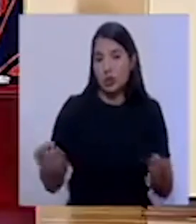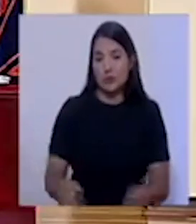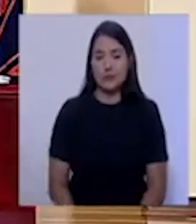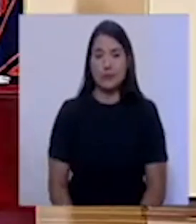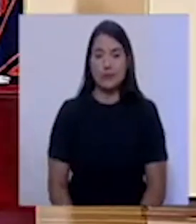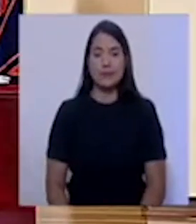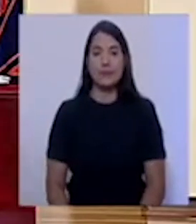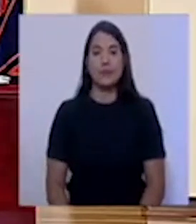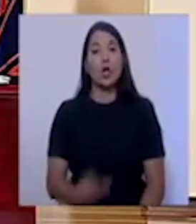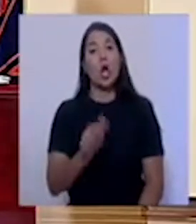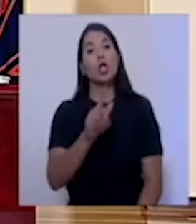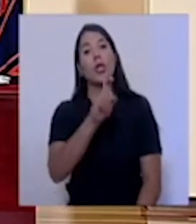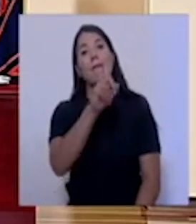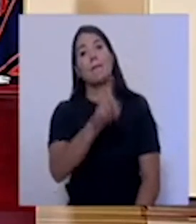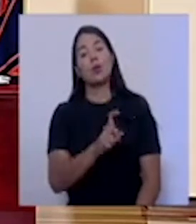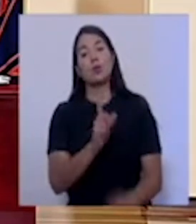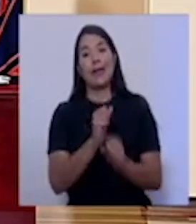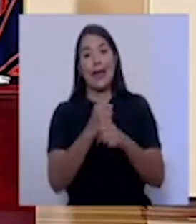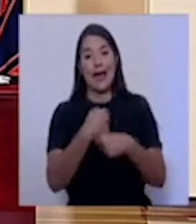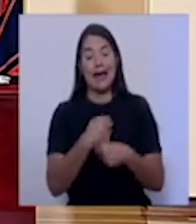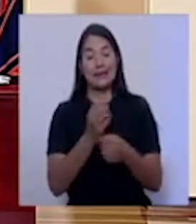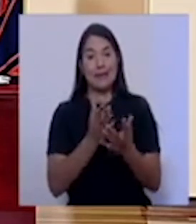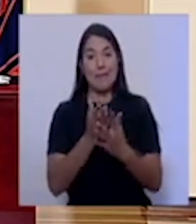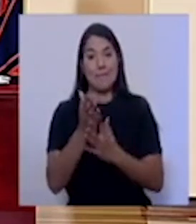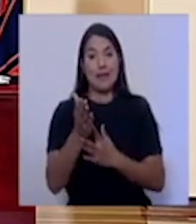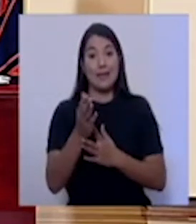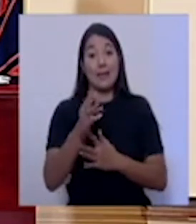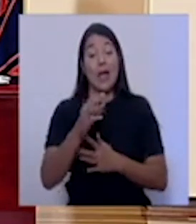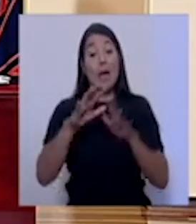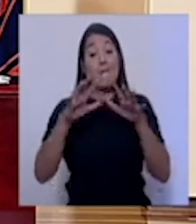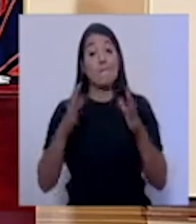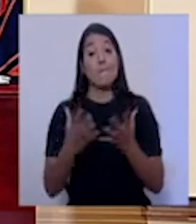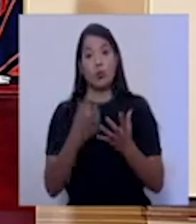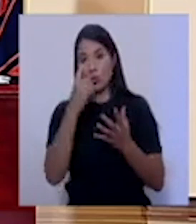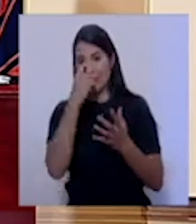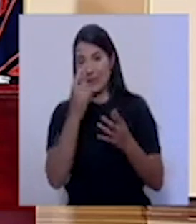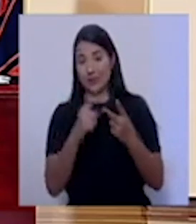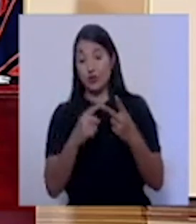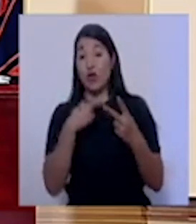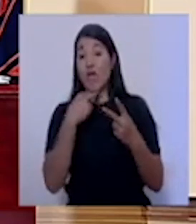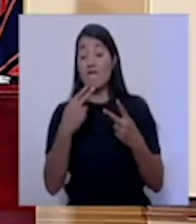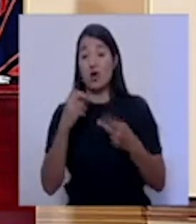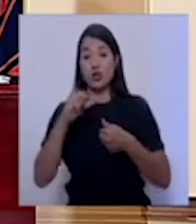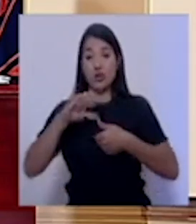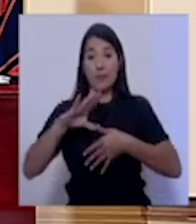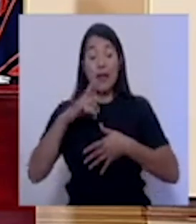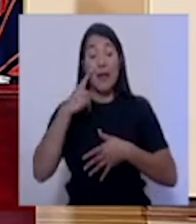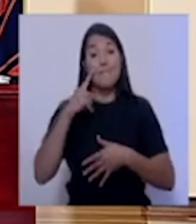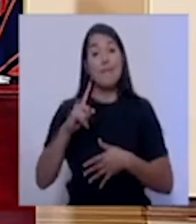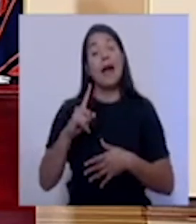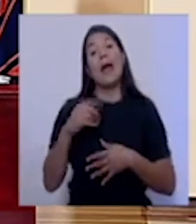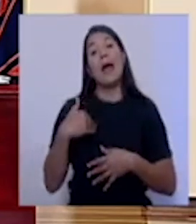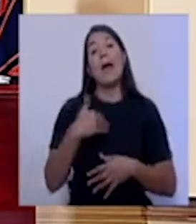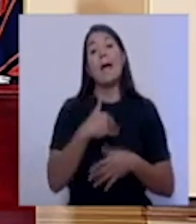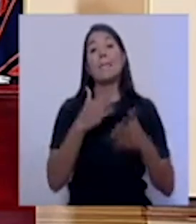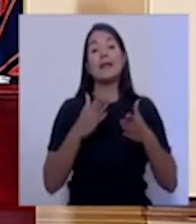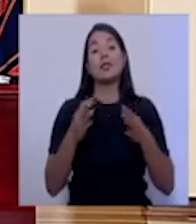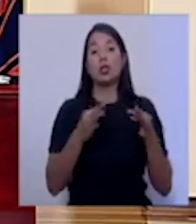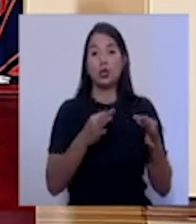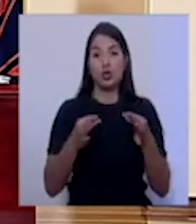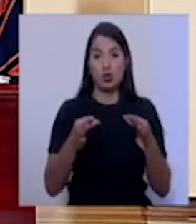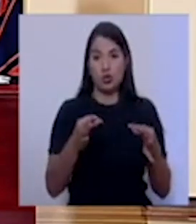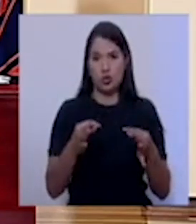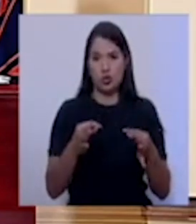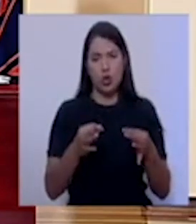La siguiente consulta la realizan los medios Mundo Escazú y La Voz de América, también para el ministro de Turismo. ¿Qué criterios se